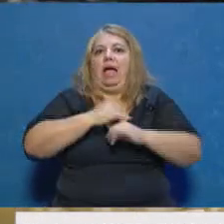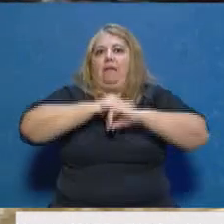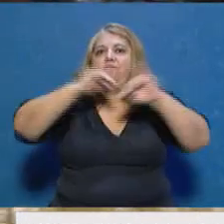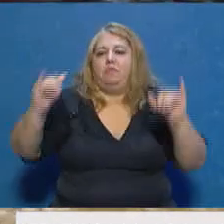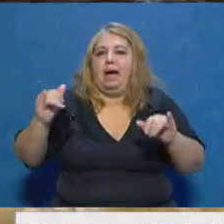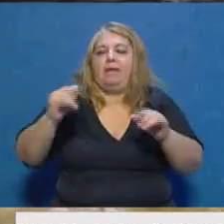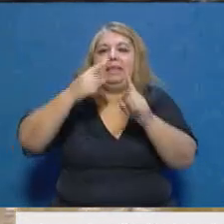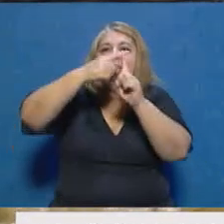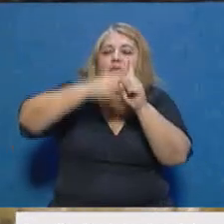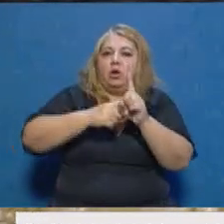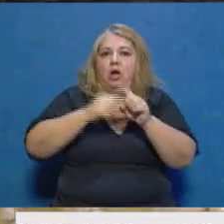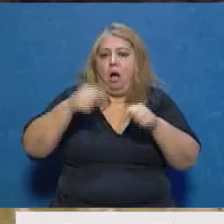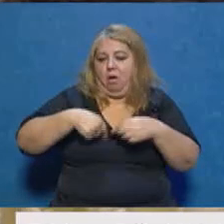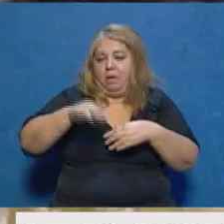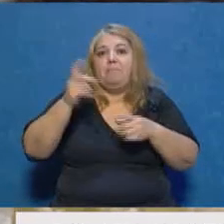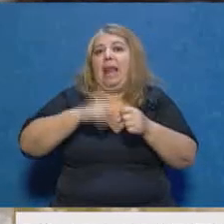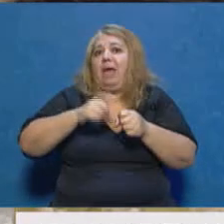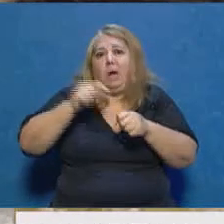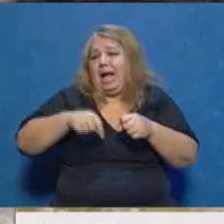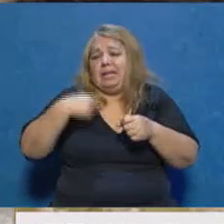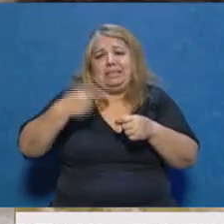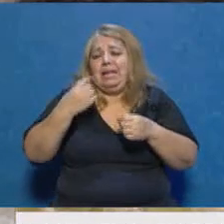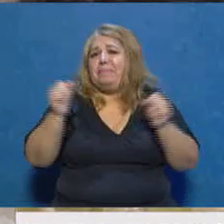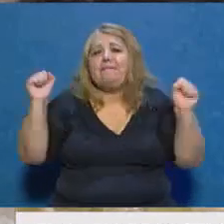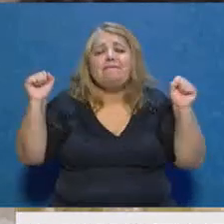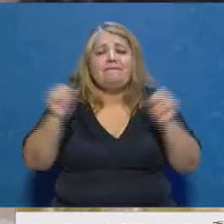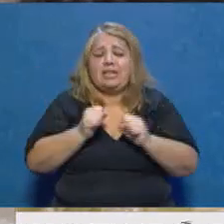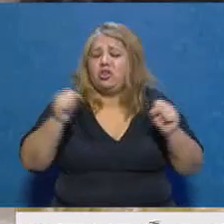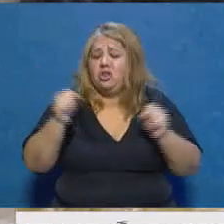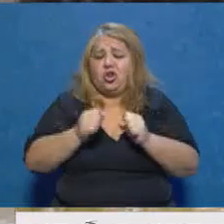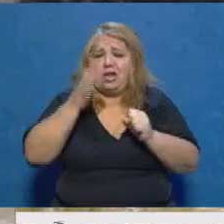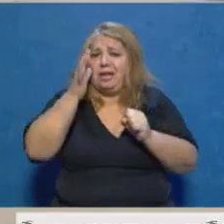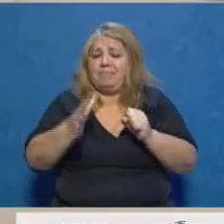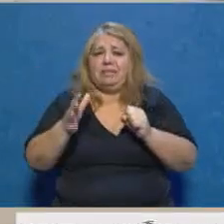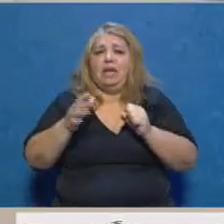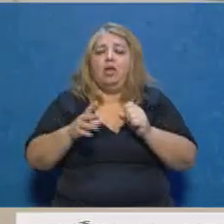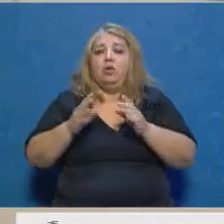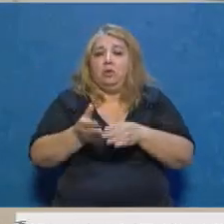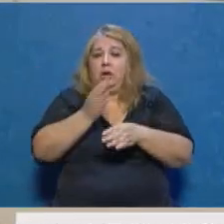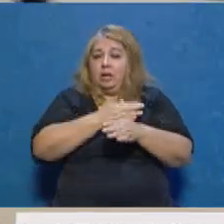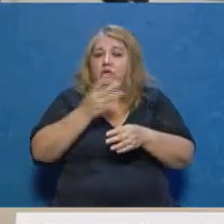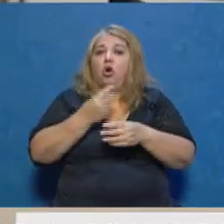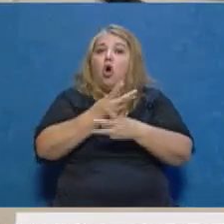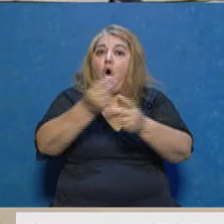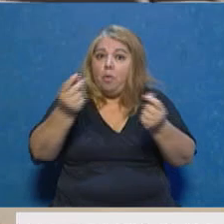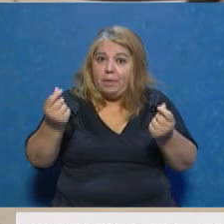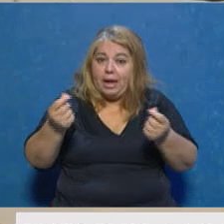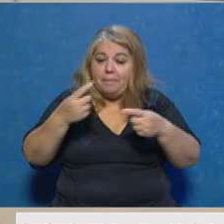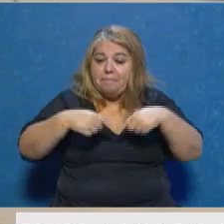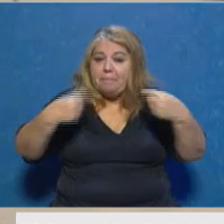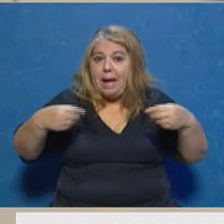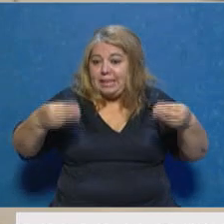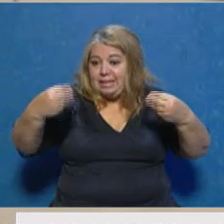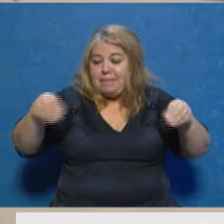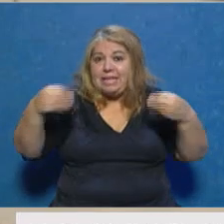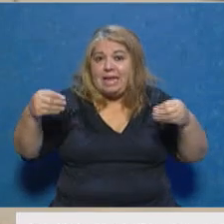va a ser un invierno duro para todos los malarguinos. En ese sentido y lo otro que ya habíamos comprado también material para hacer cerca de